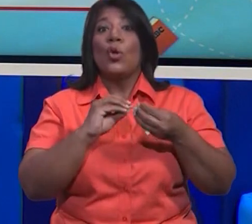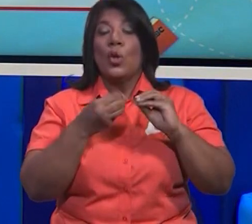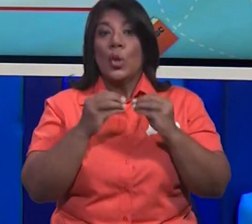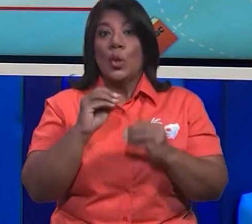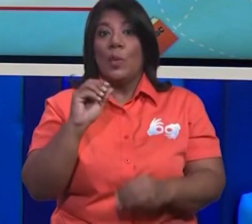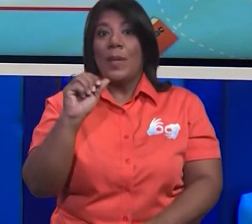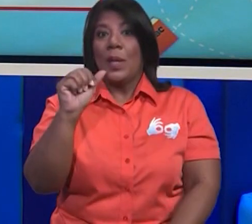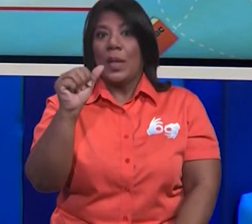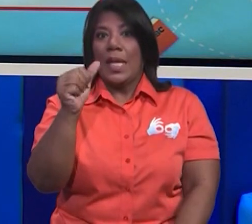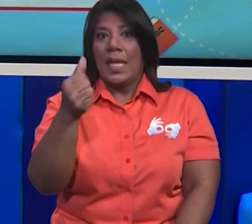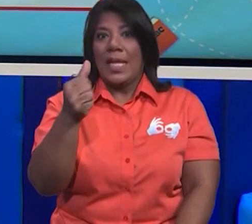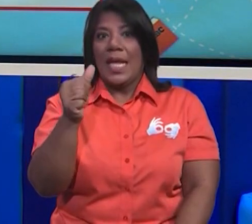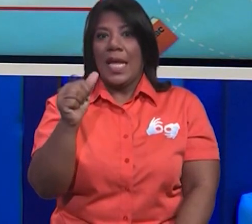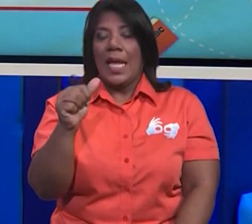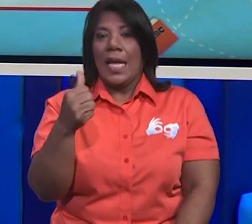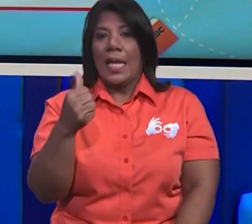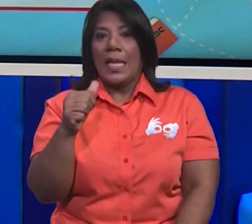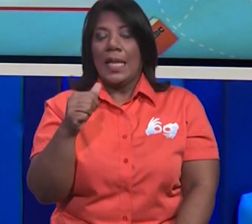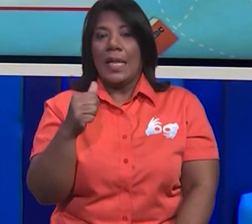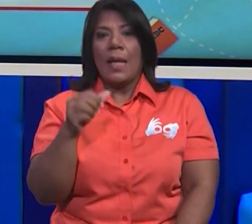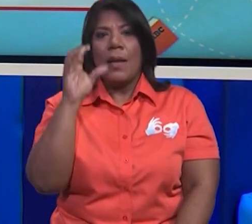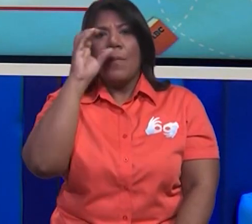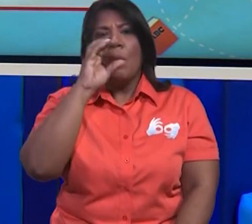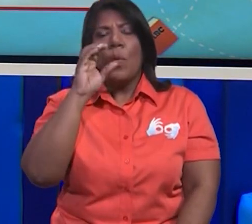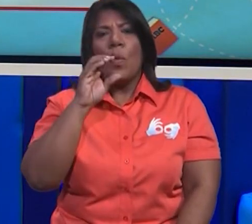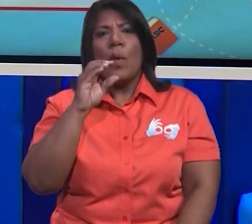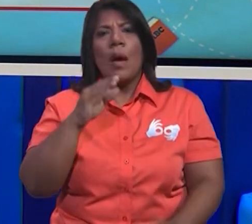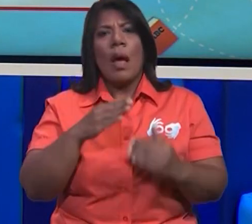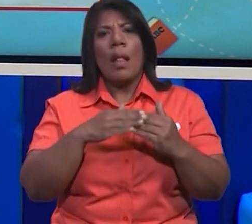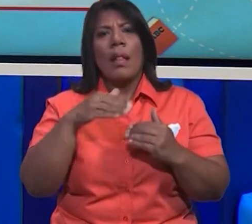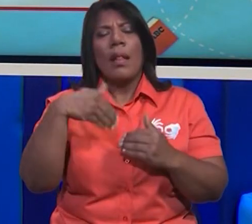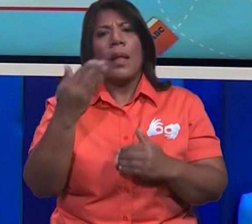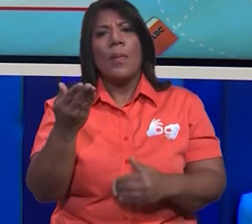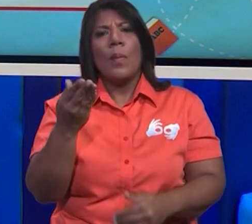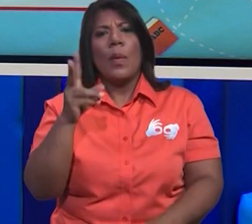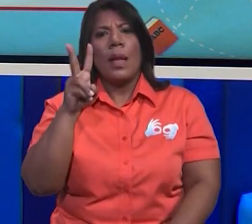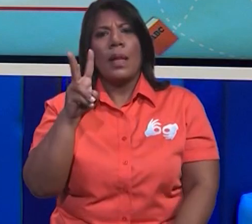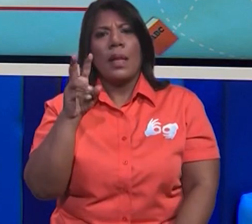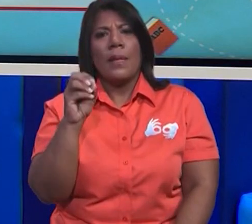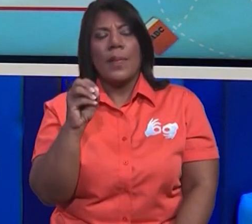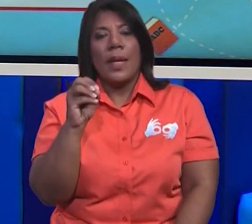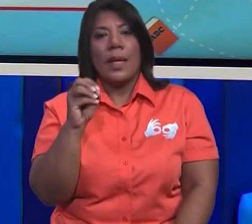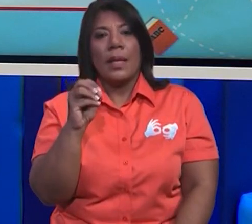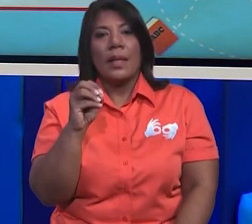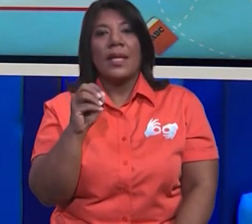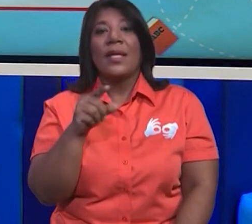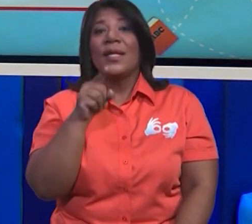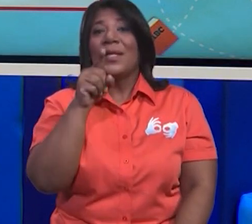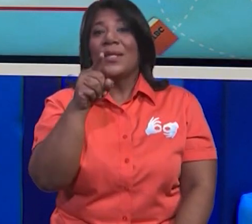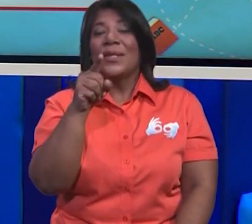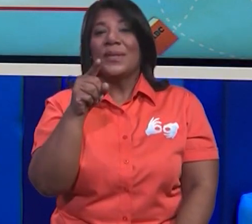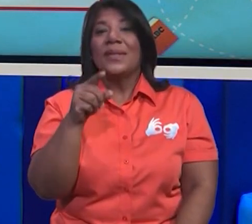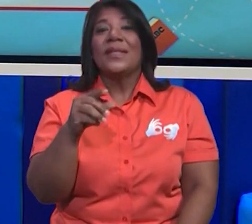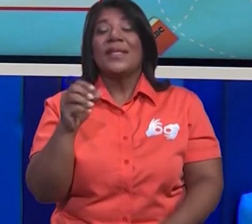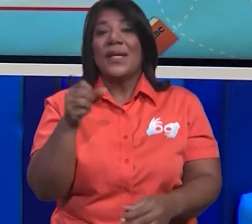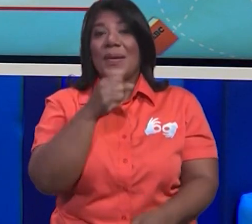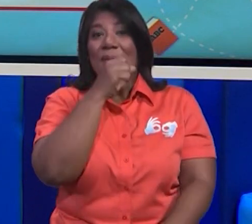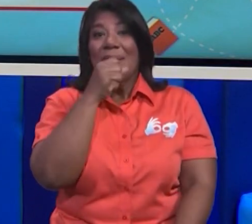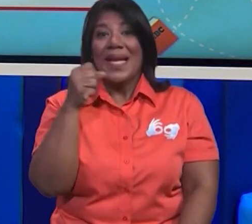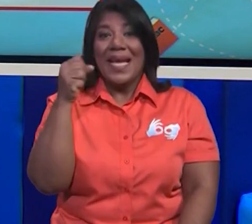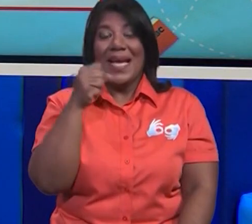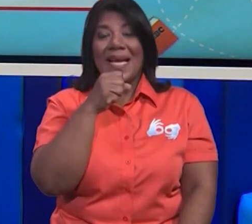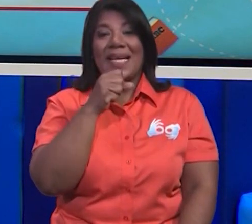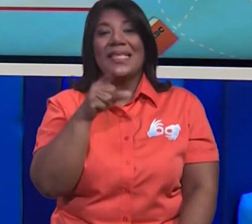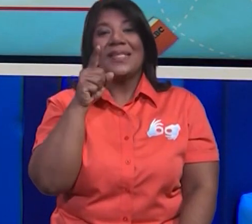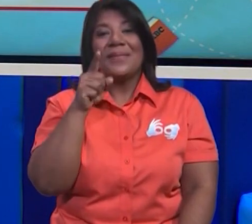encierra el número que va después del veinte. Pero, ¿vamos a leerlos? No, ¿verdad? Yo te traje una canción rapidito